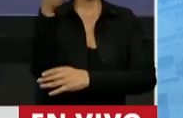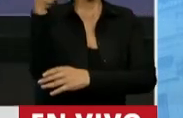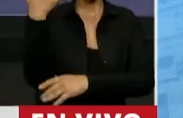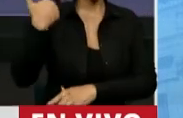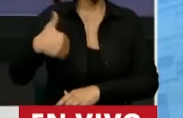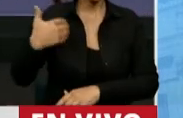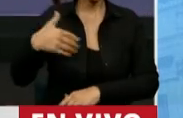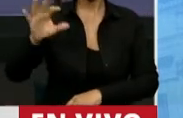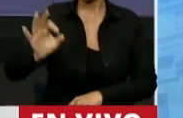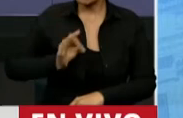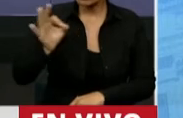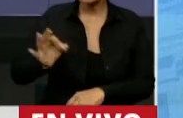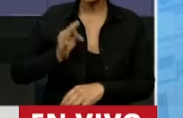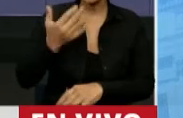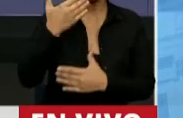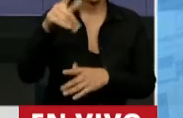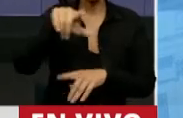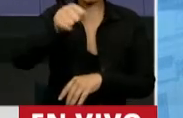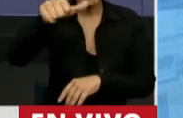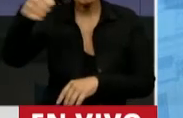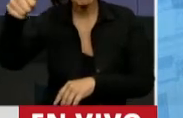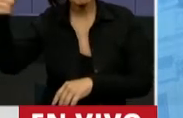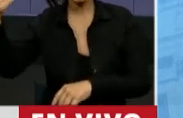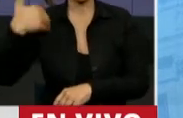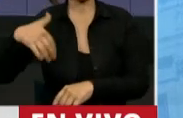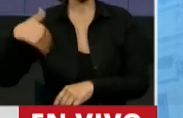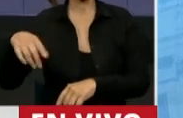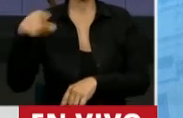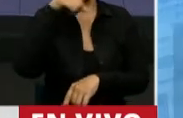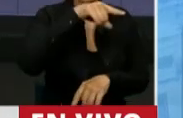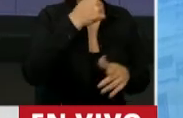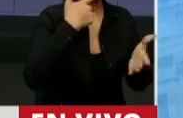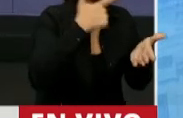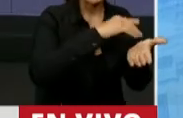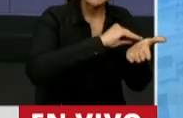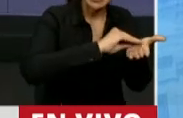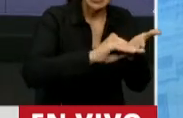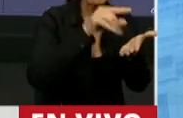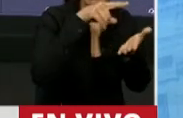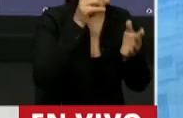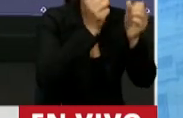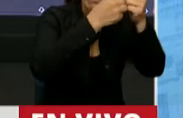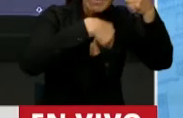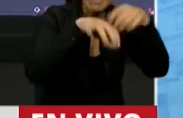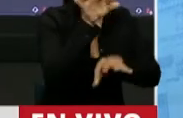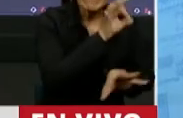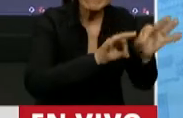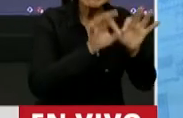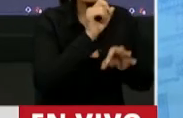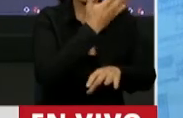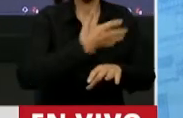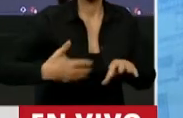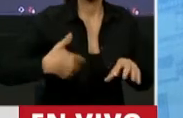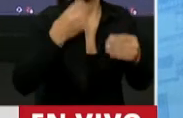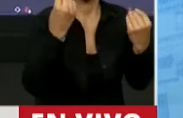triunfos deportivos, en el Senado de la Nación la verdadera estrategia de este gobierno avanzaba,